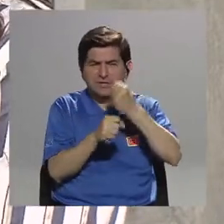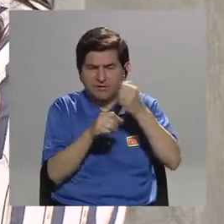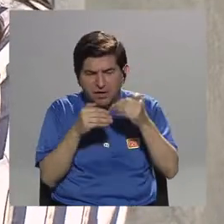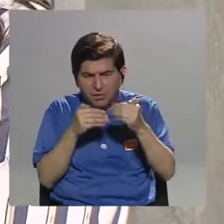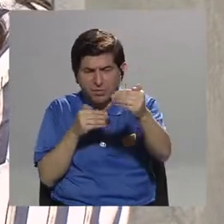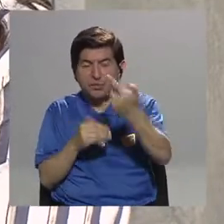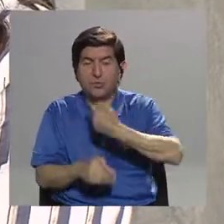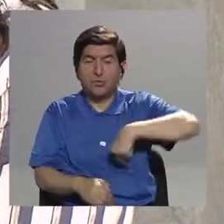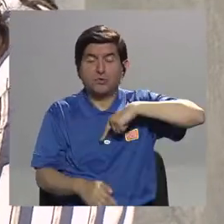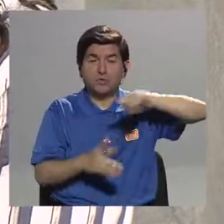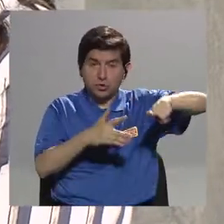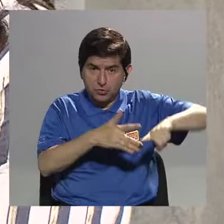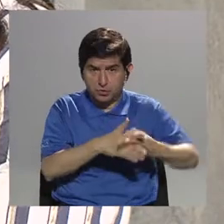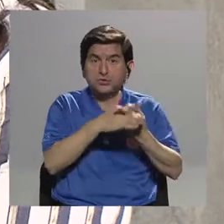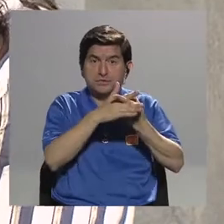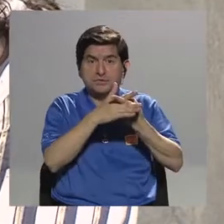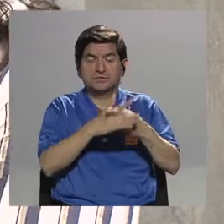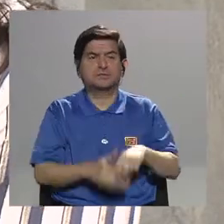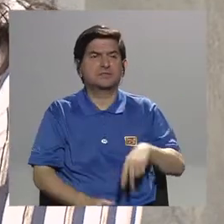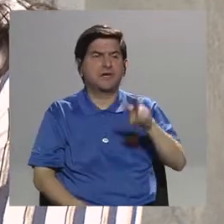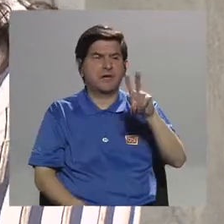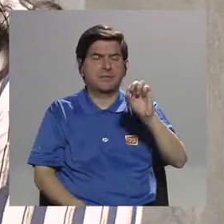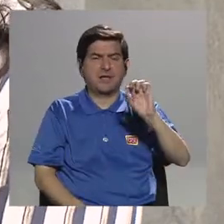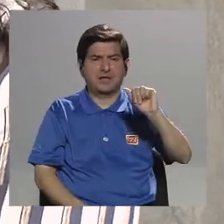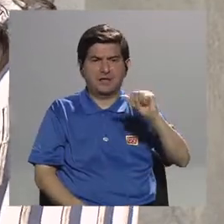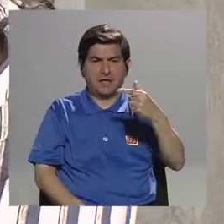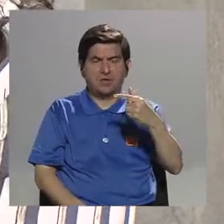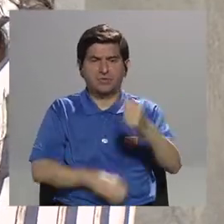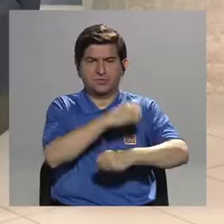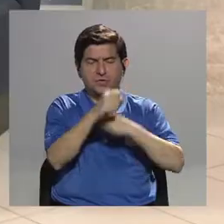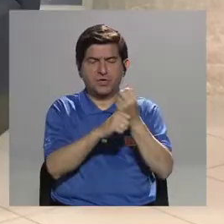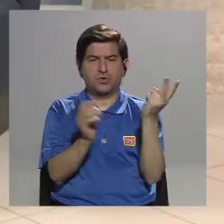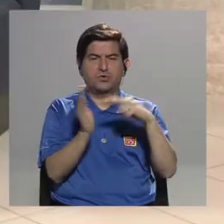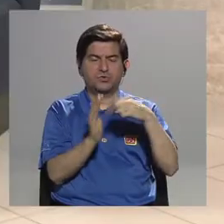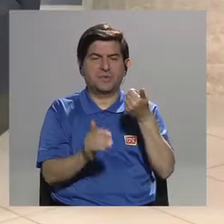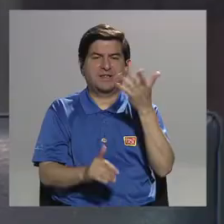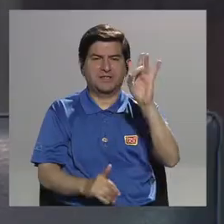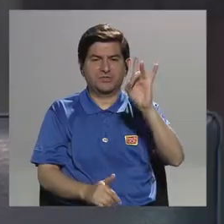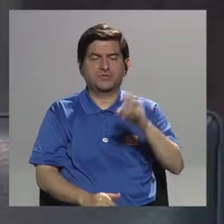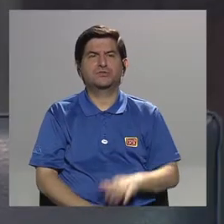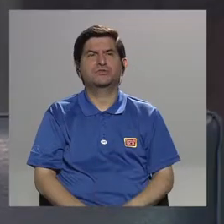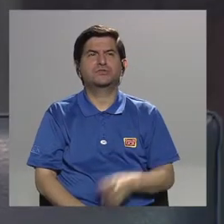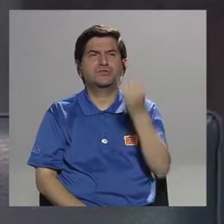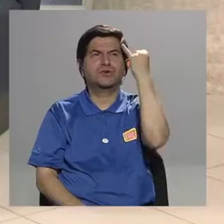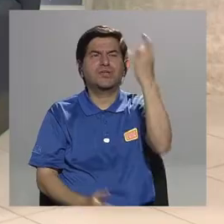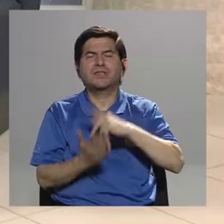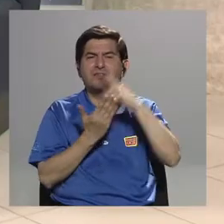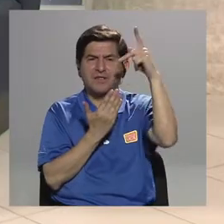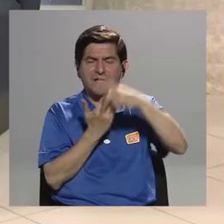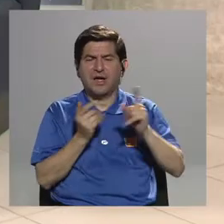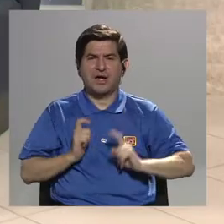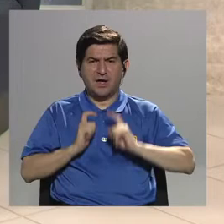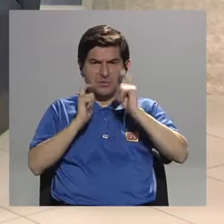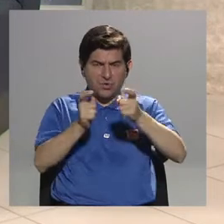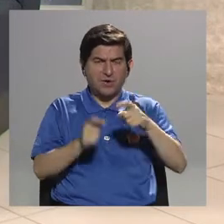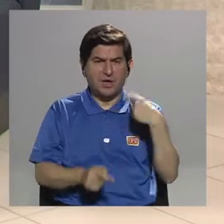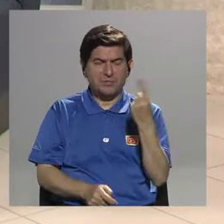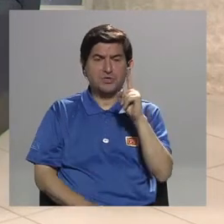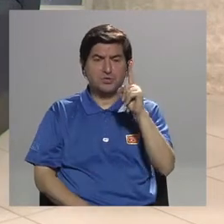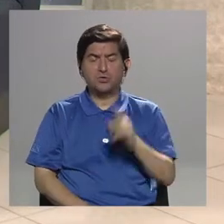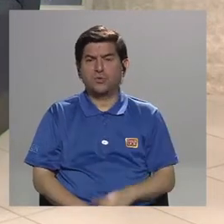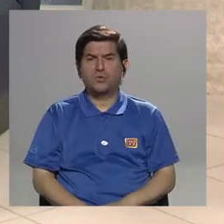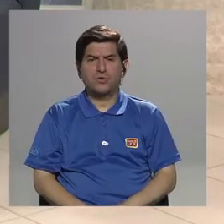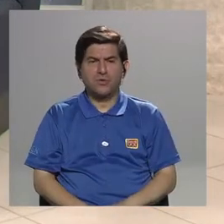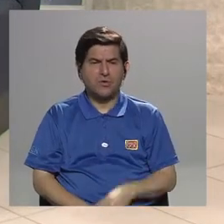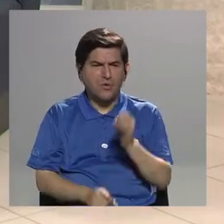en él. Esto nosotros lo inauguramos el 20 de agosto del año 2018. La idea de que tengamos el programa de donación no es que sea